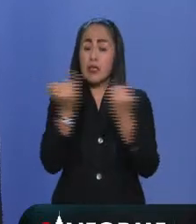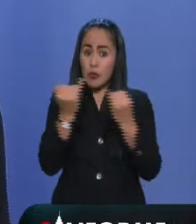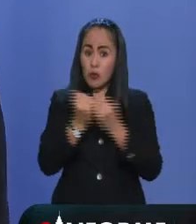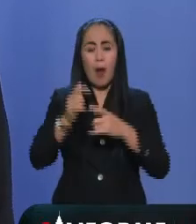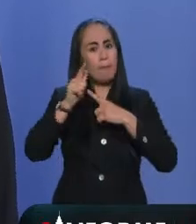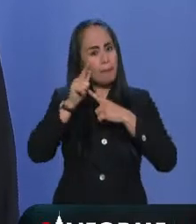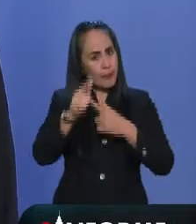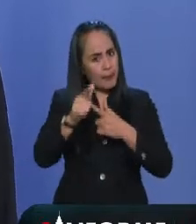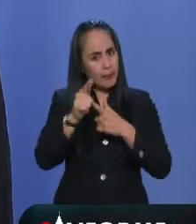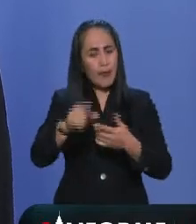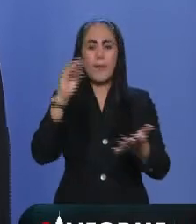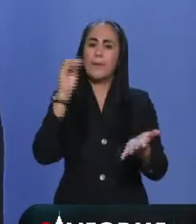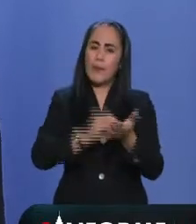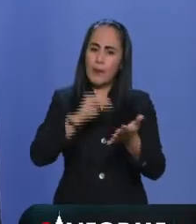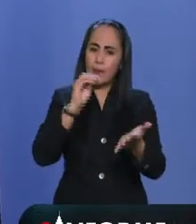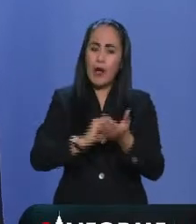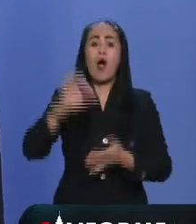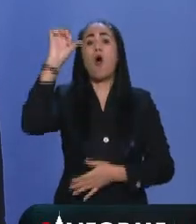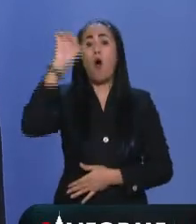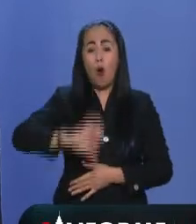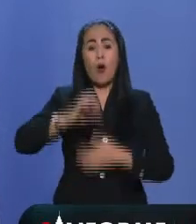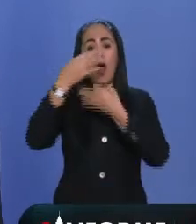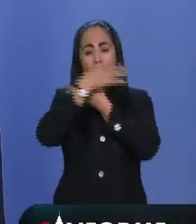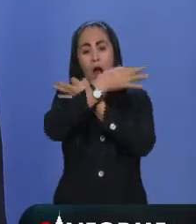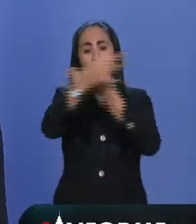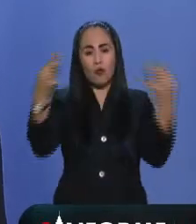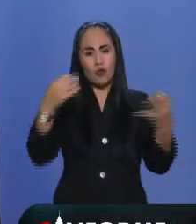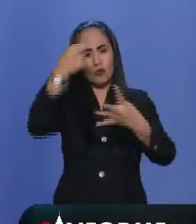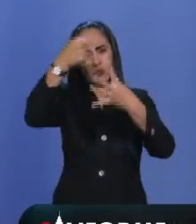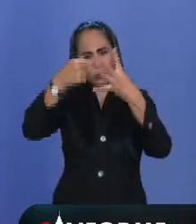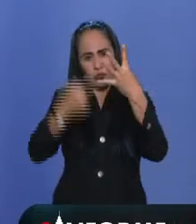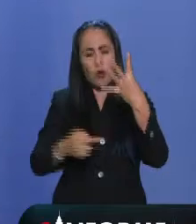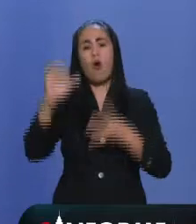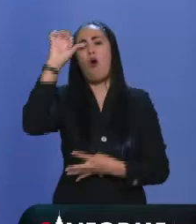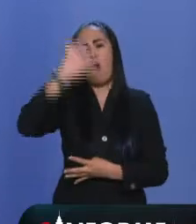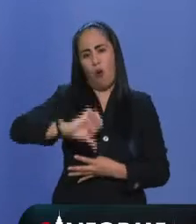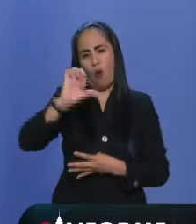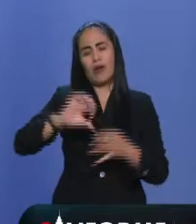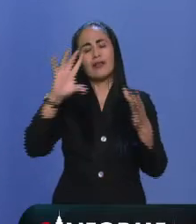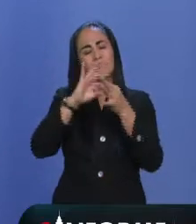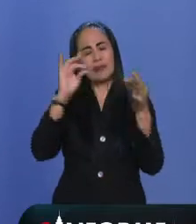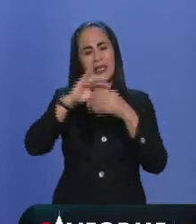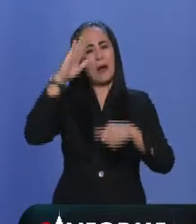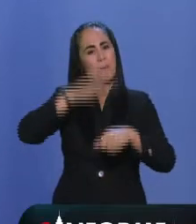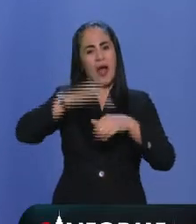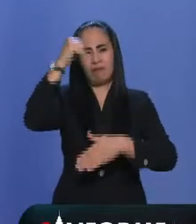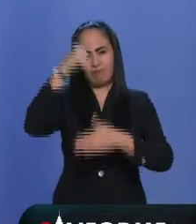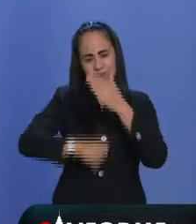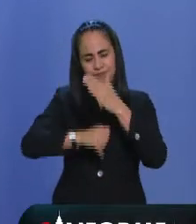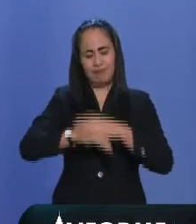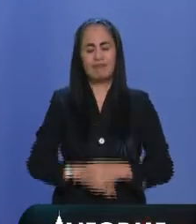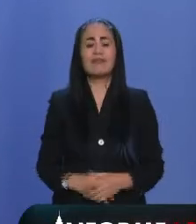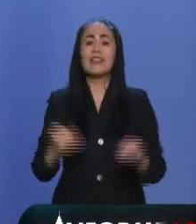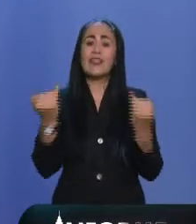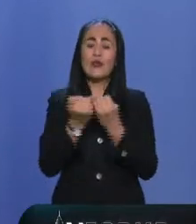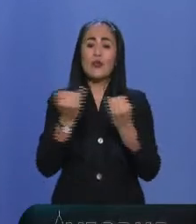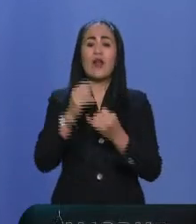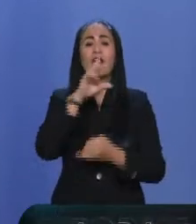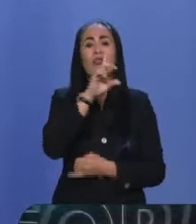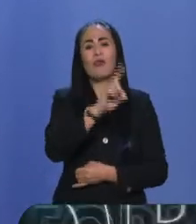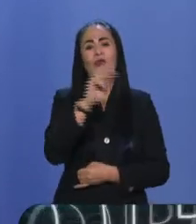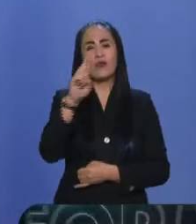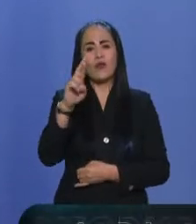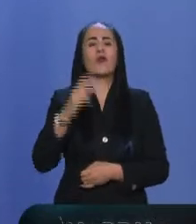continúa, sigue adelante y hoy hubo anuncios al respecto de los cuales, por supuesto, le vamos a contar y vamos a hablar con el doctor